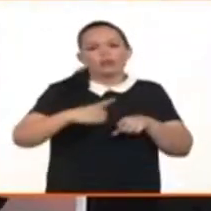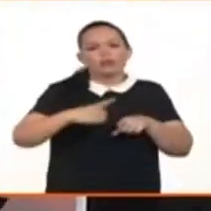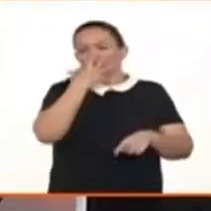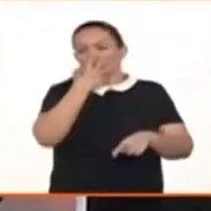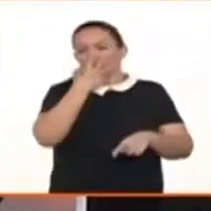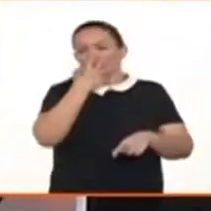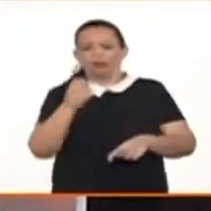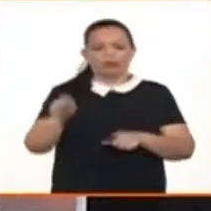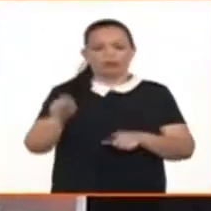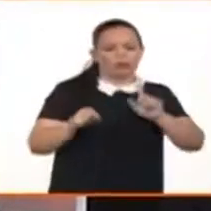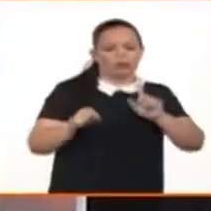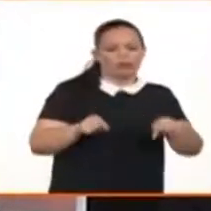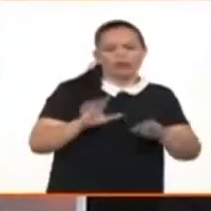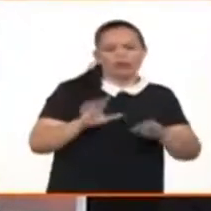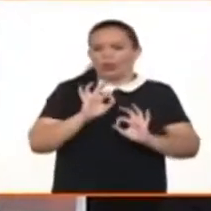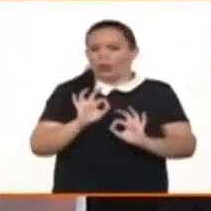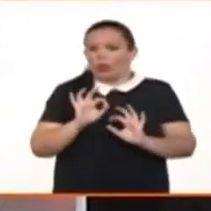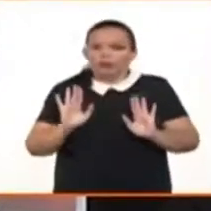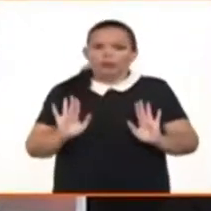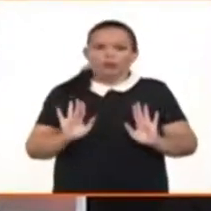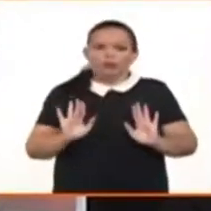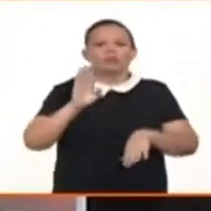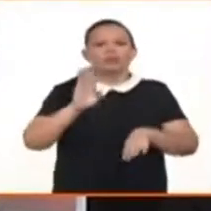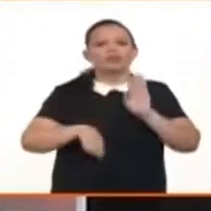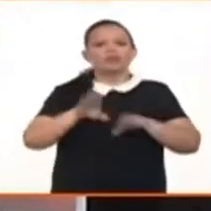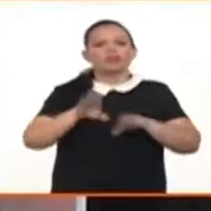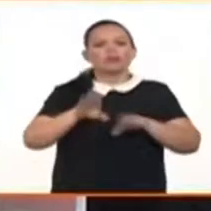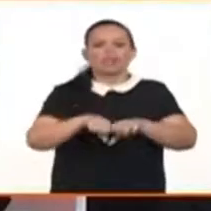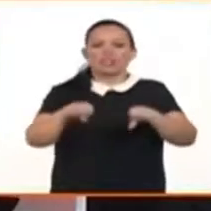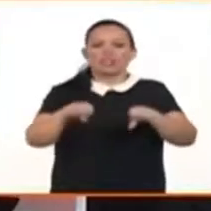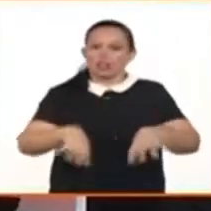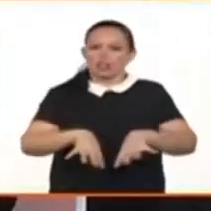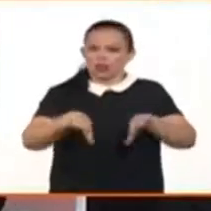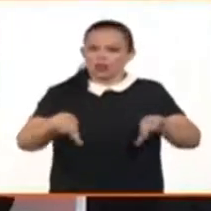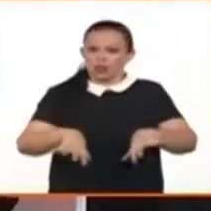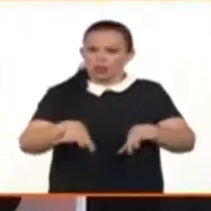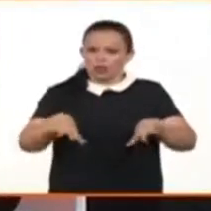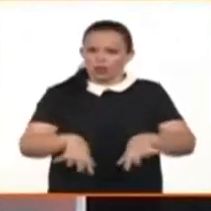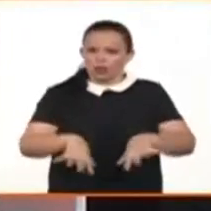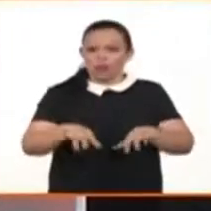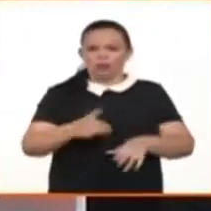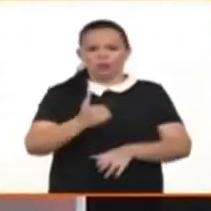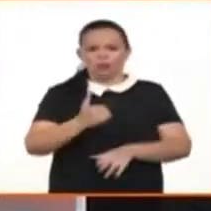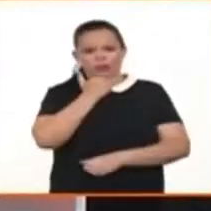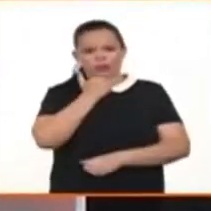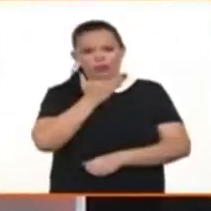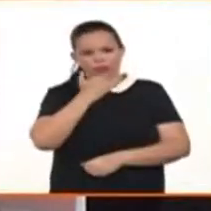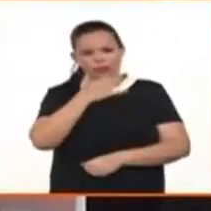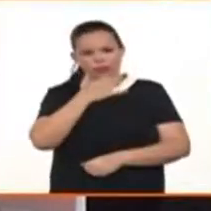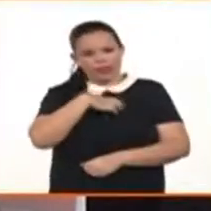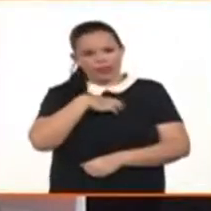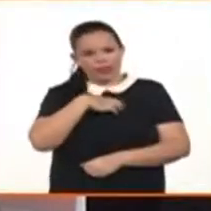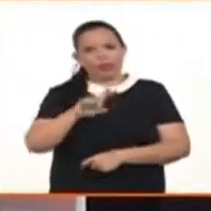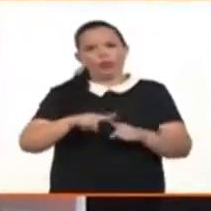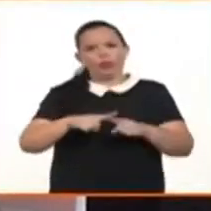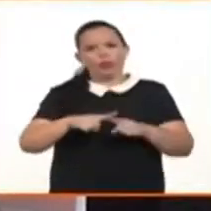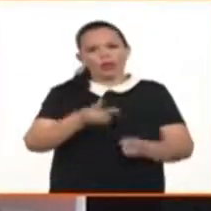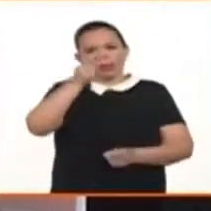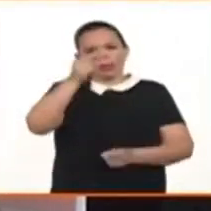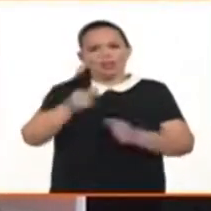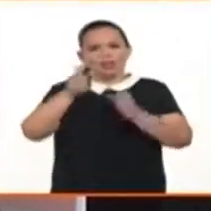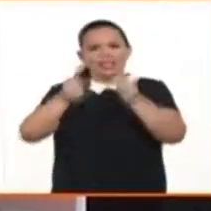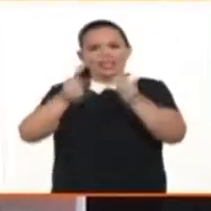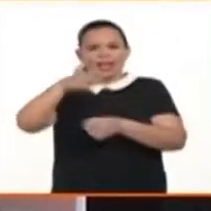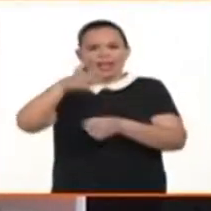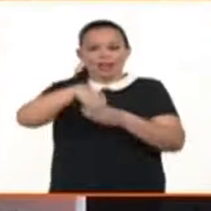de las circunstancias de vulnerabilidad que puedan tener las personas, que sobre todo se han dedicado al trabajo doméstico y de cuidado. Por solo poner